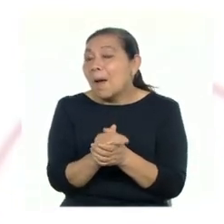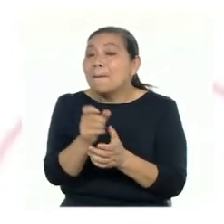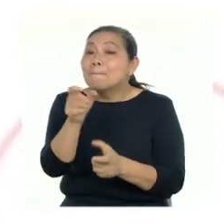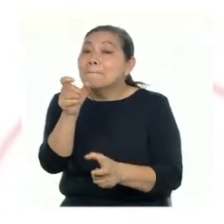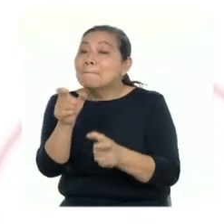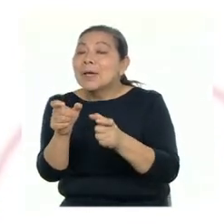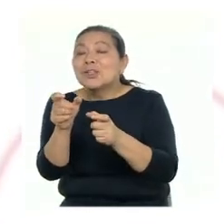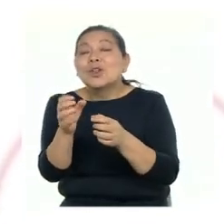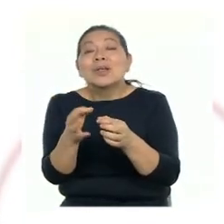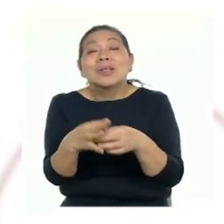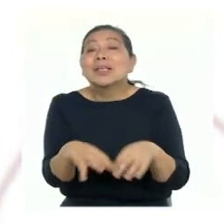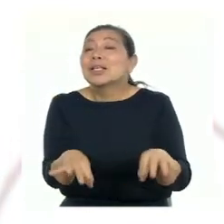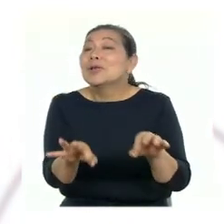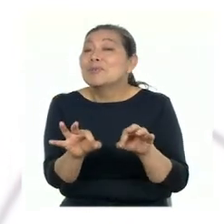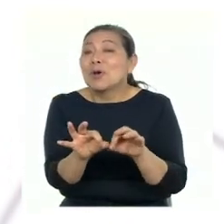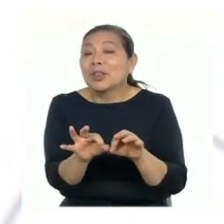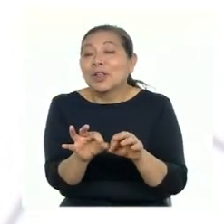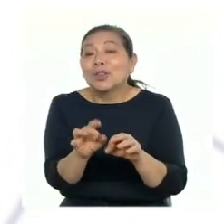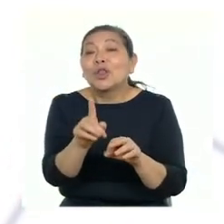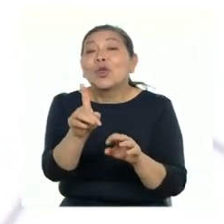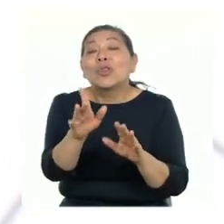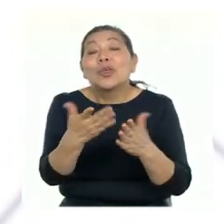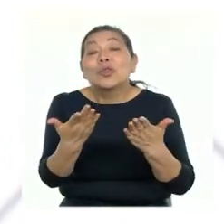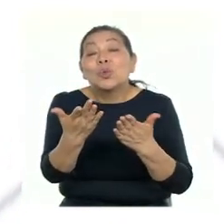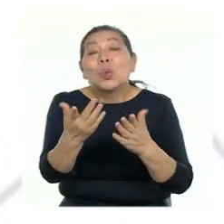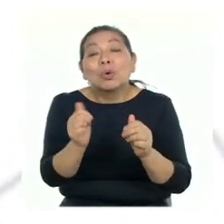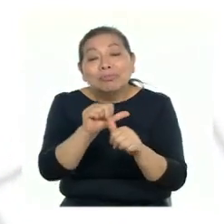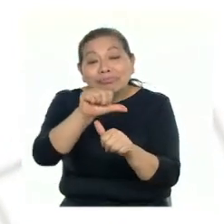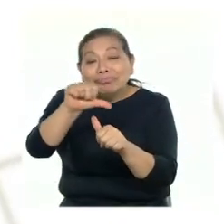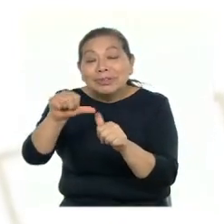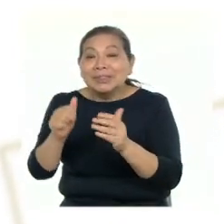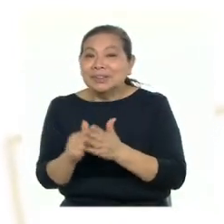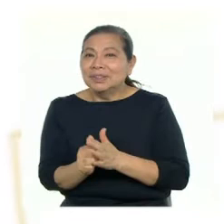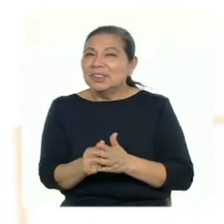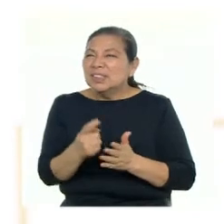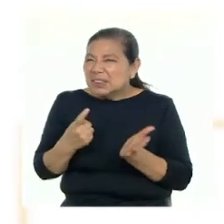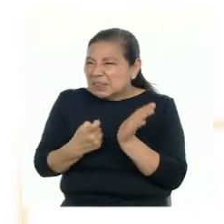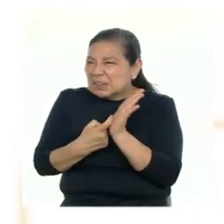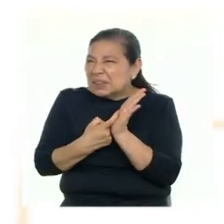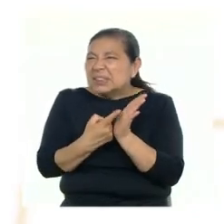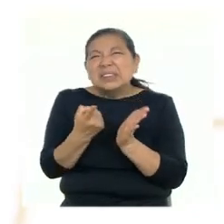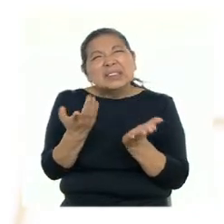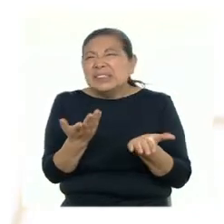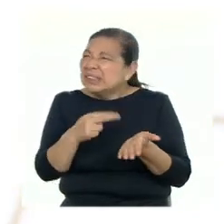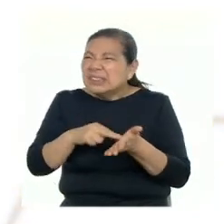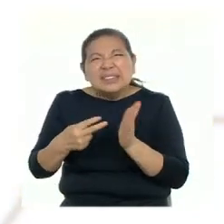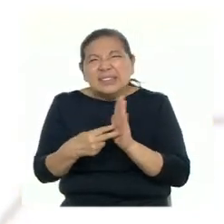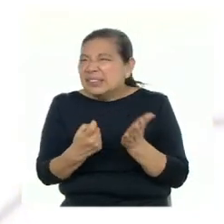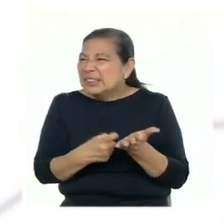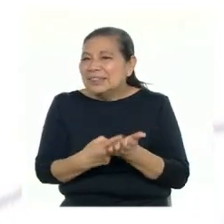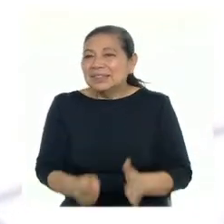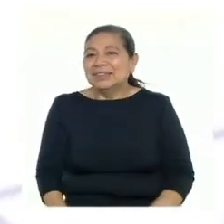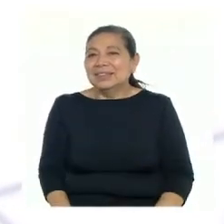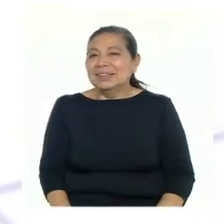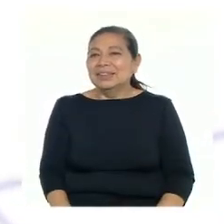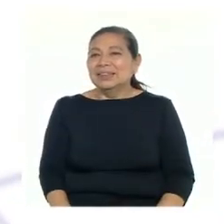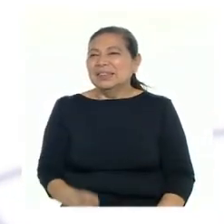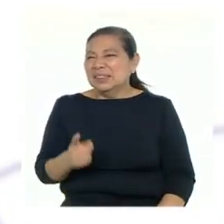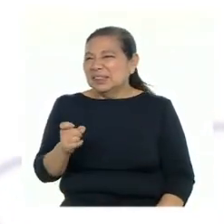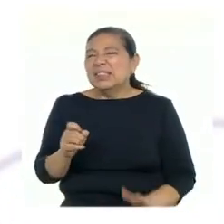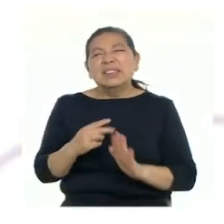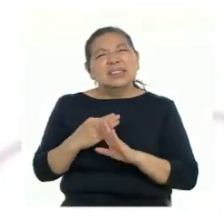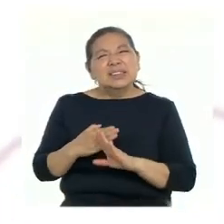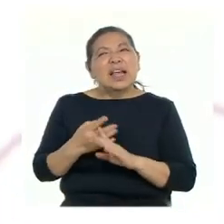personas importantes que están a su alrededor. ¿Y ese gusanito que está ahí? Los parásitos